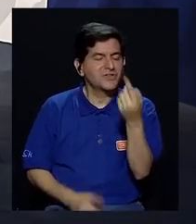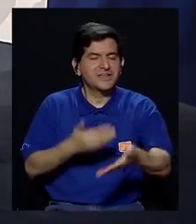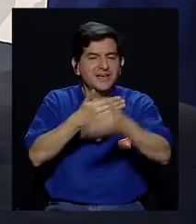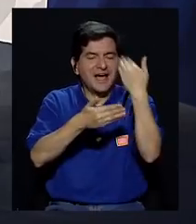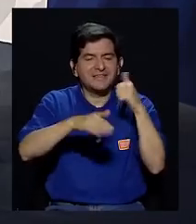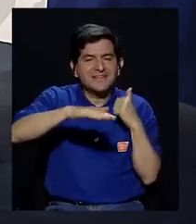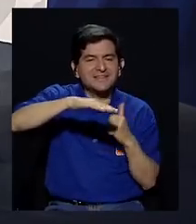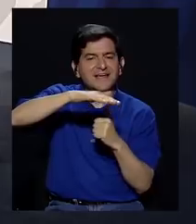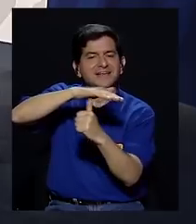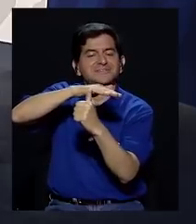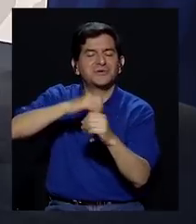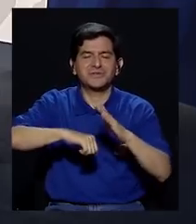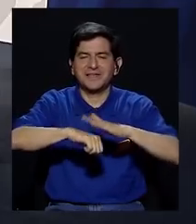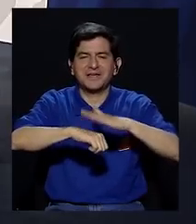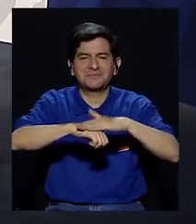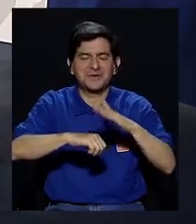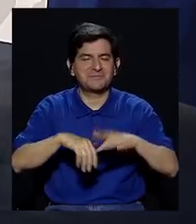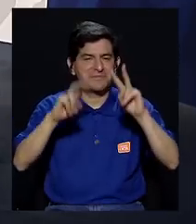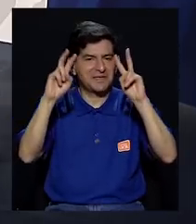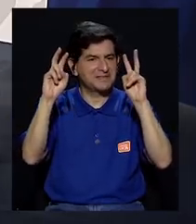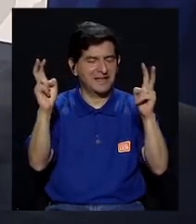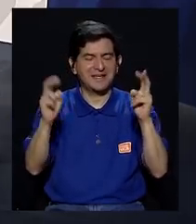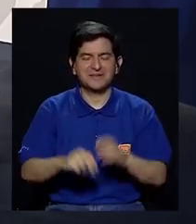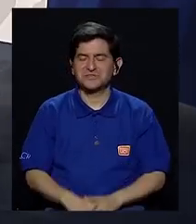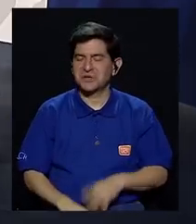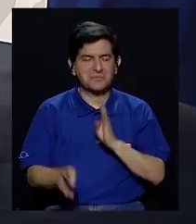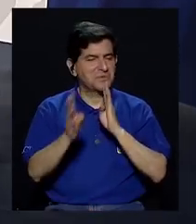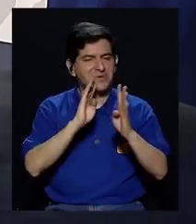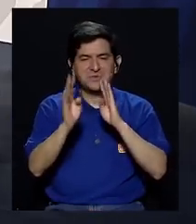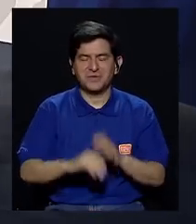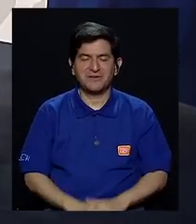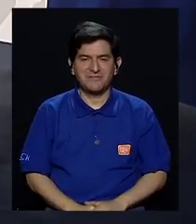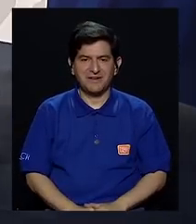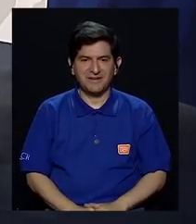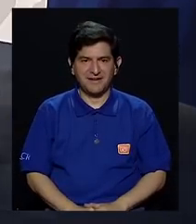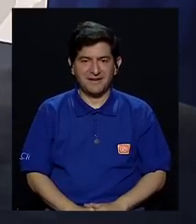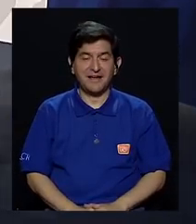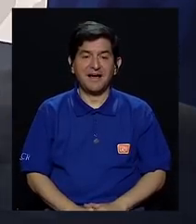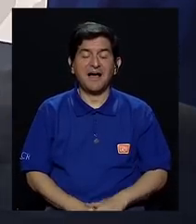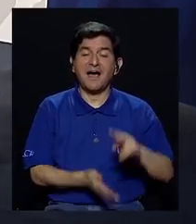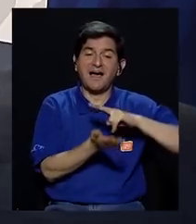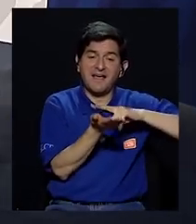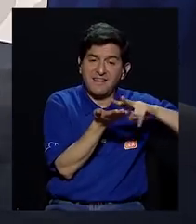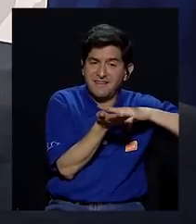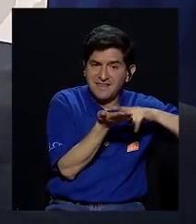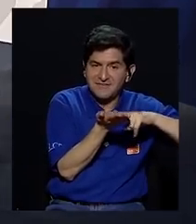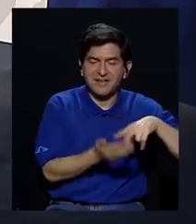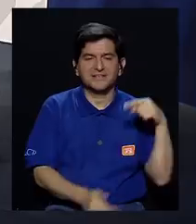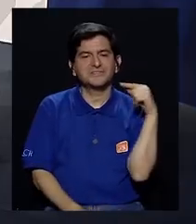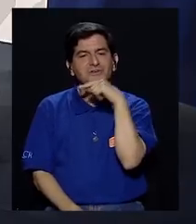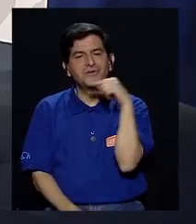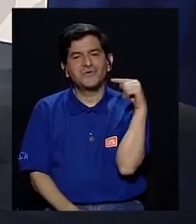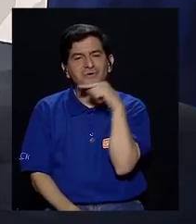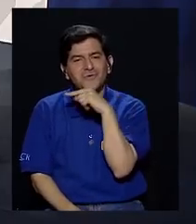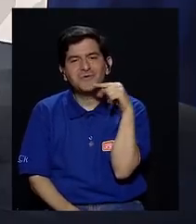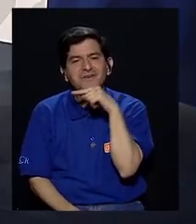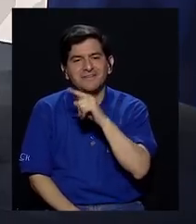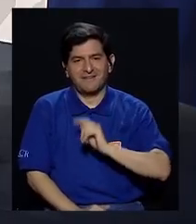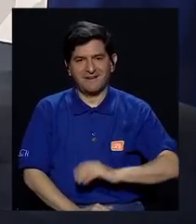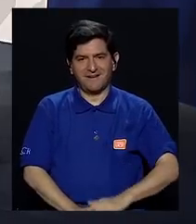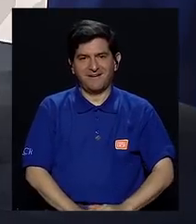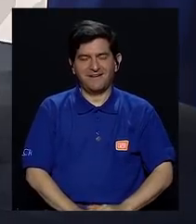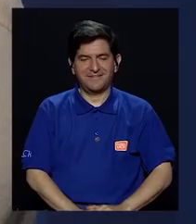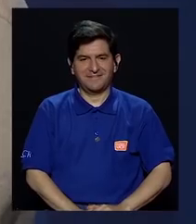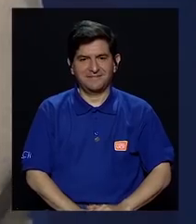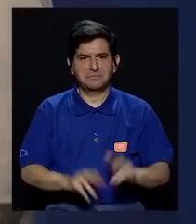que yo les decía hace un momento sirve para que estos temas no se discutan. Es el boicot. Y por eso es que el Partido de Liberación Nacional, el Partido de Unidad Social Cristiana,